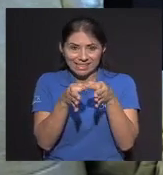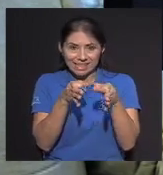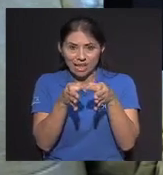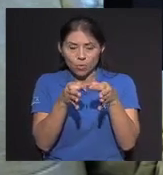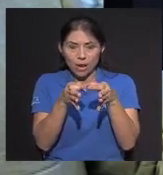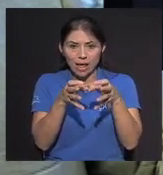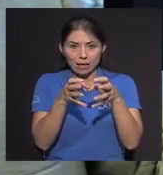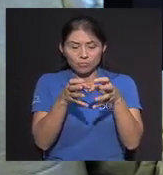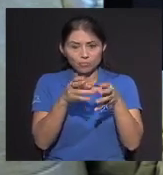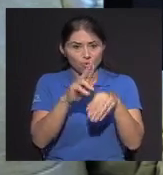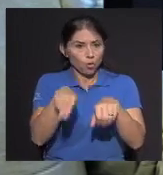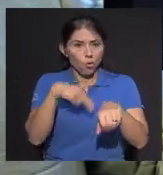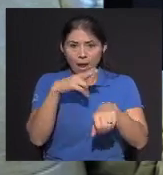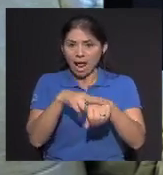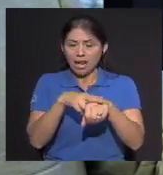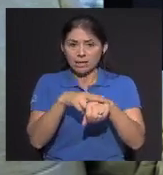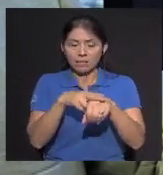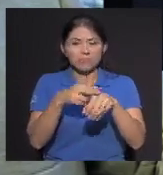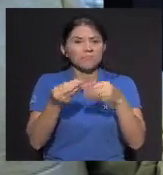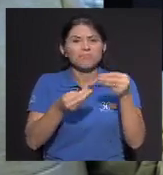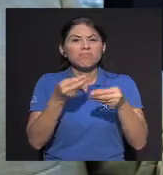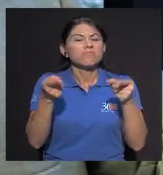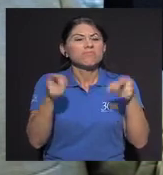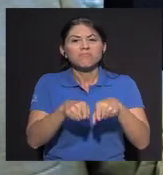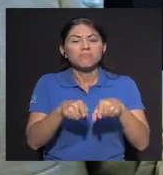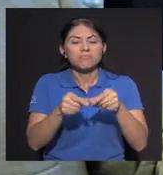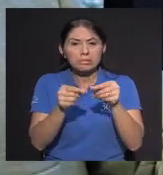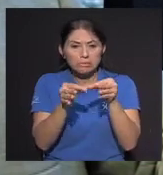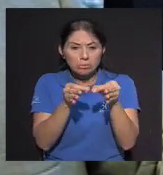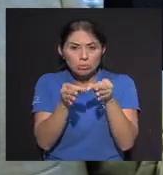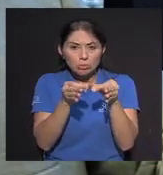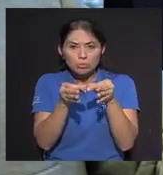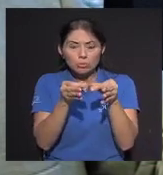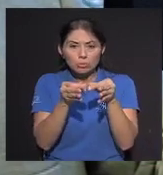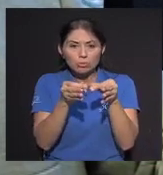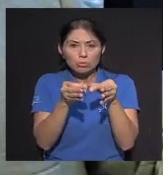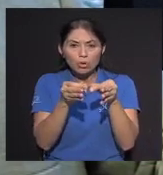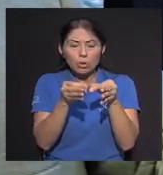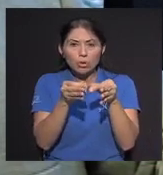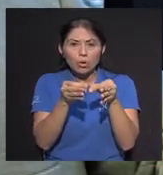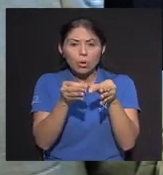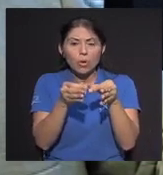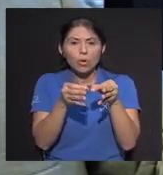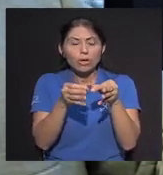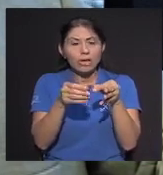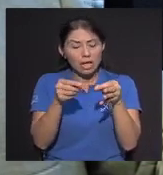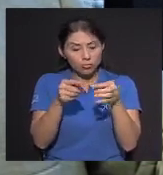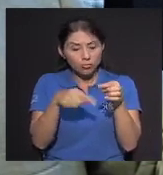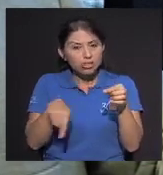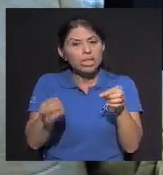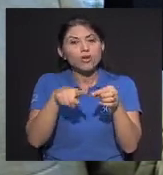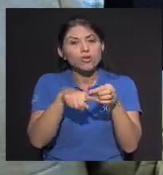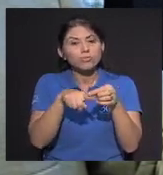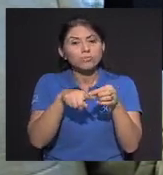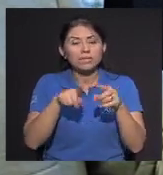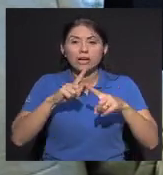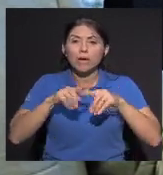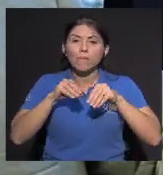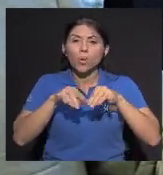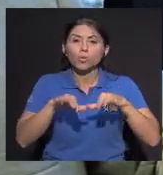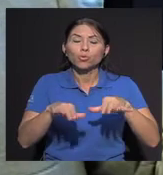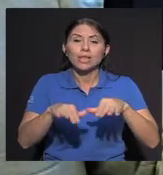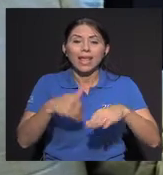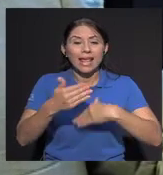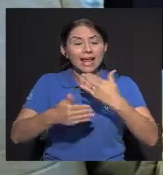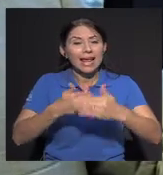Y la célula normal sufre un ciclo En el cual, digamos, se reproduce, crece